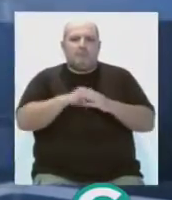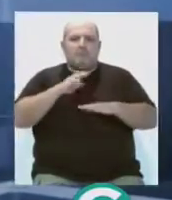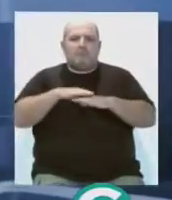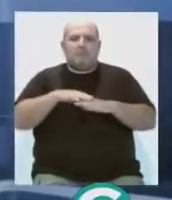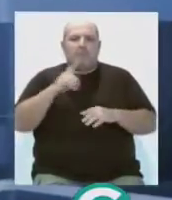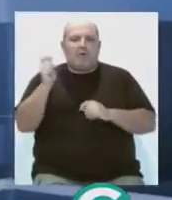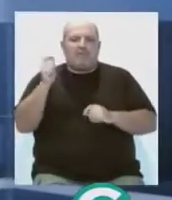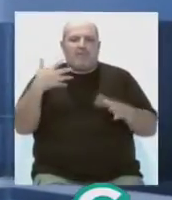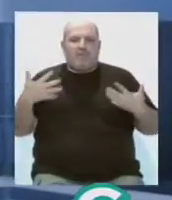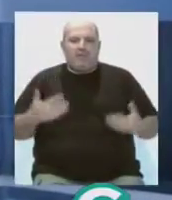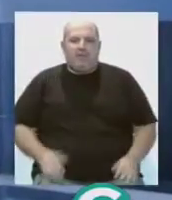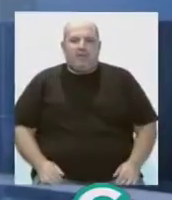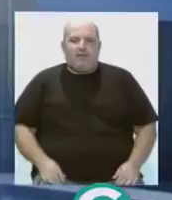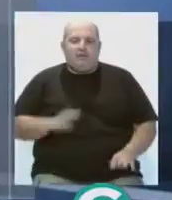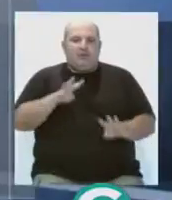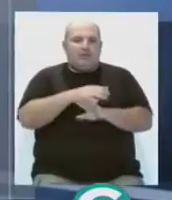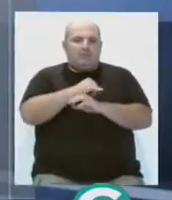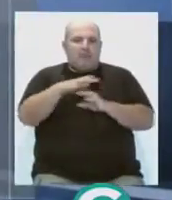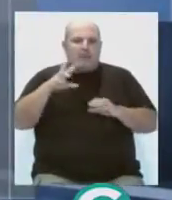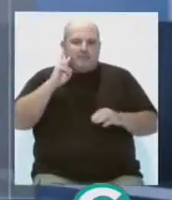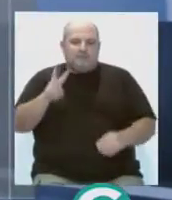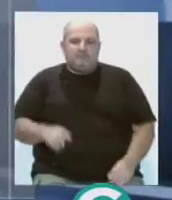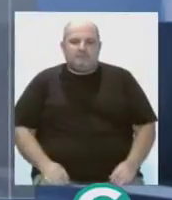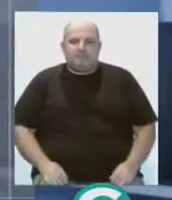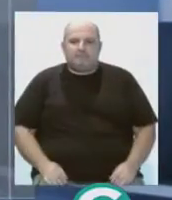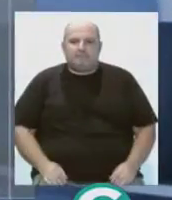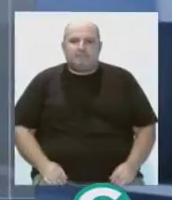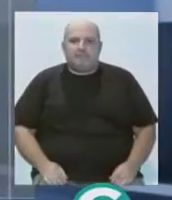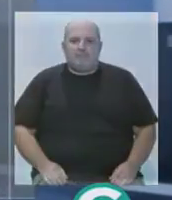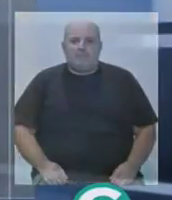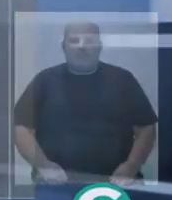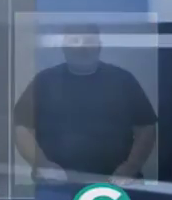la mínima albera con 10. Y a continuación la tabla de oleajes y de mareas.